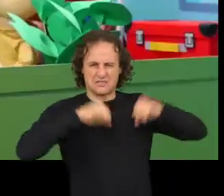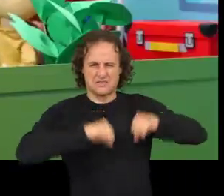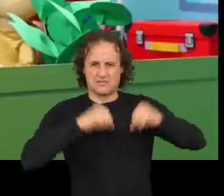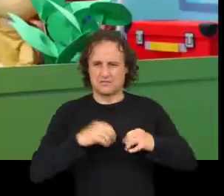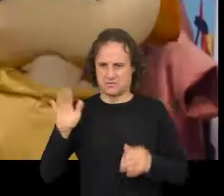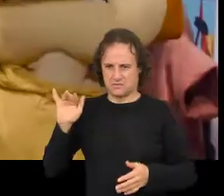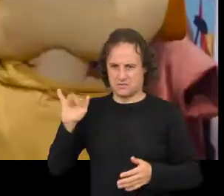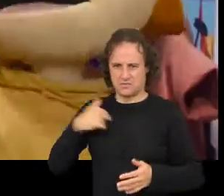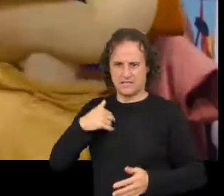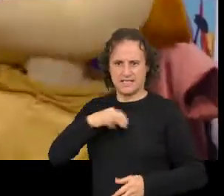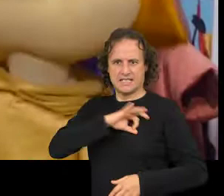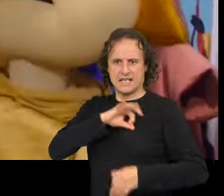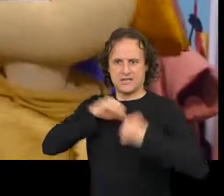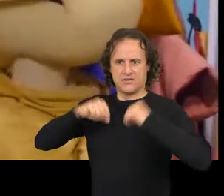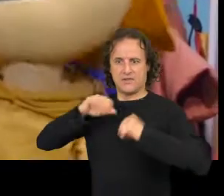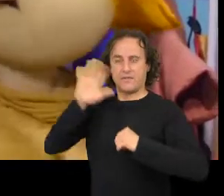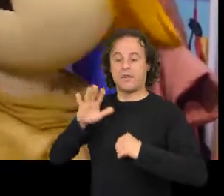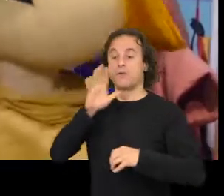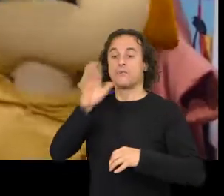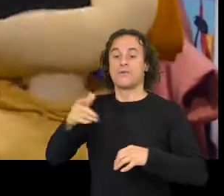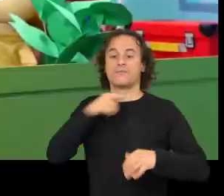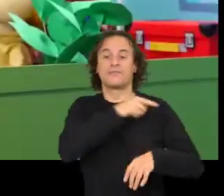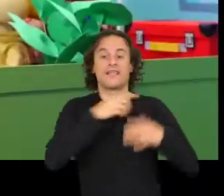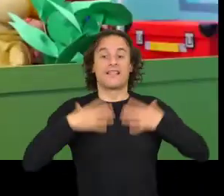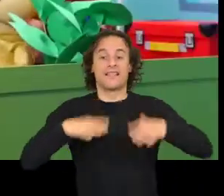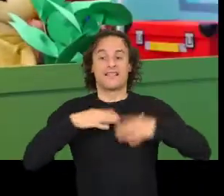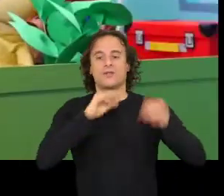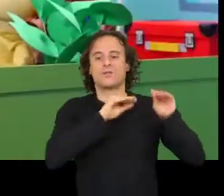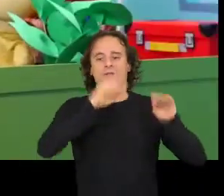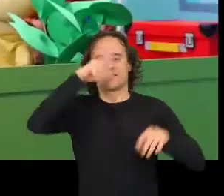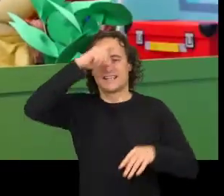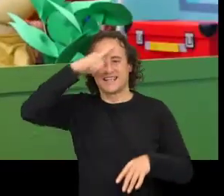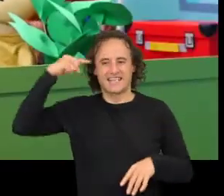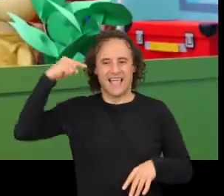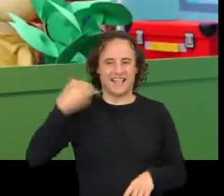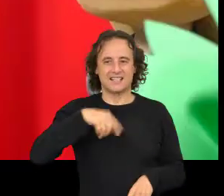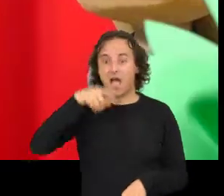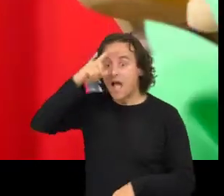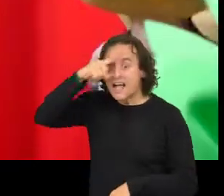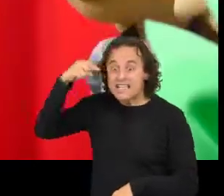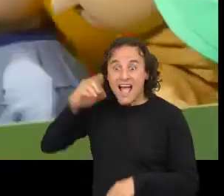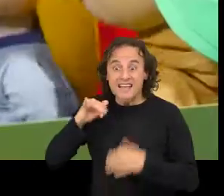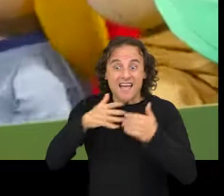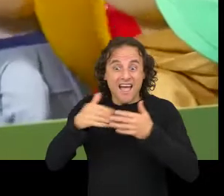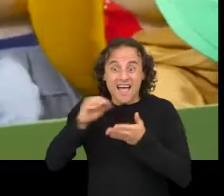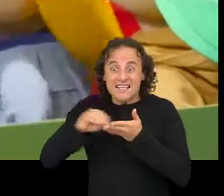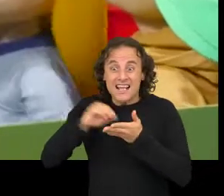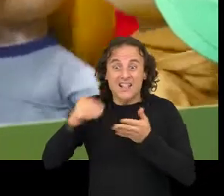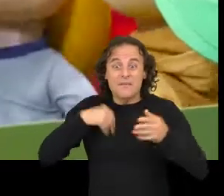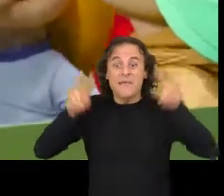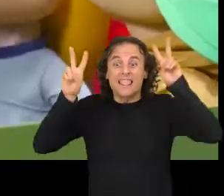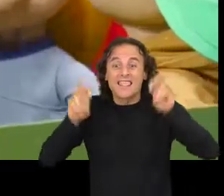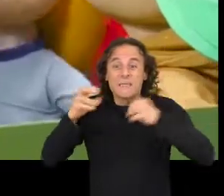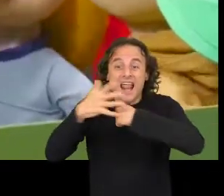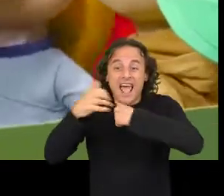pareces un señor Disfrazause de Carlos Casares De Carlos Casares O escritor que